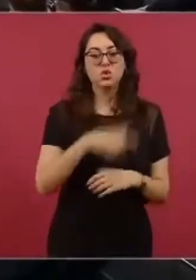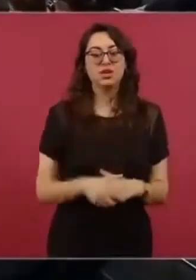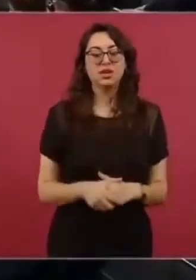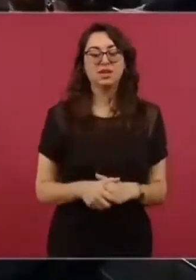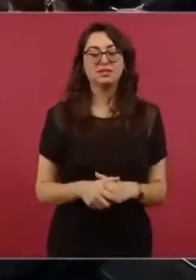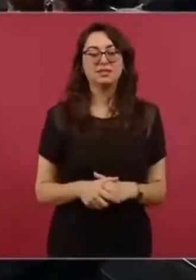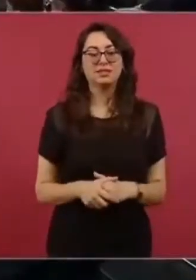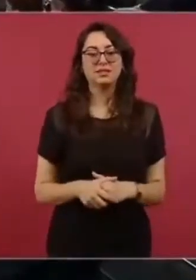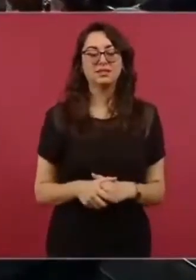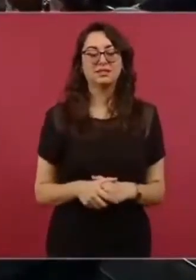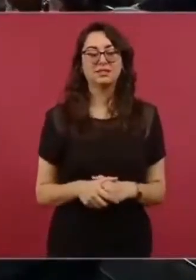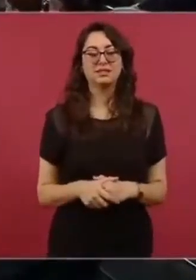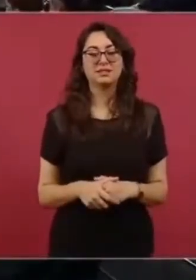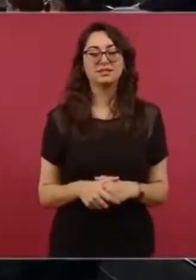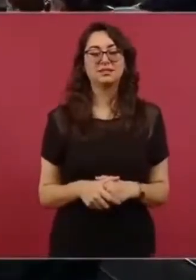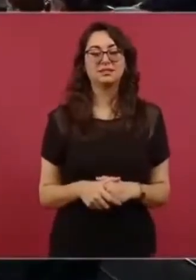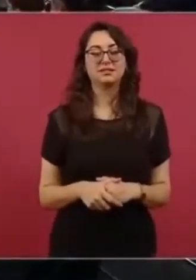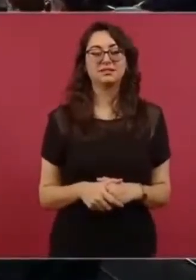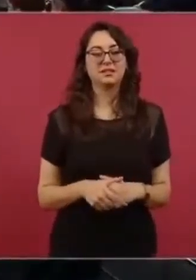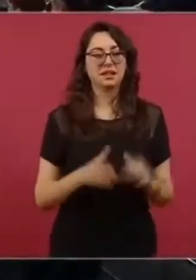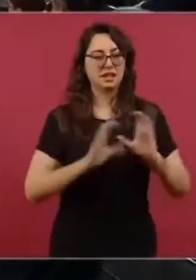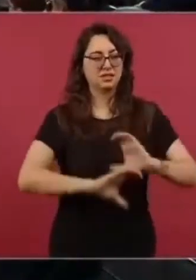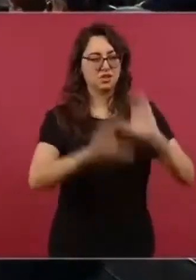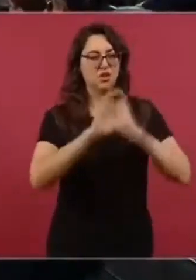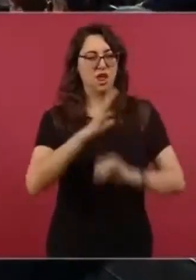para que nos sirva.